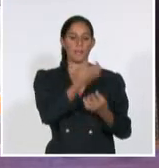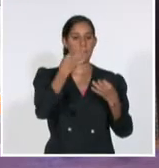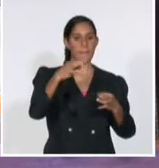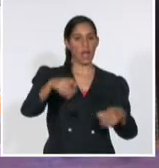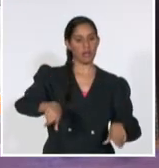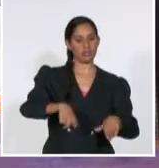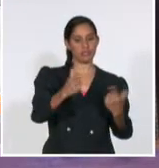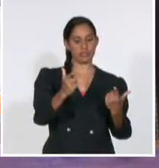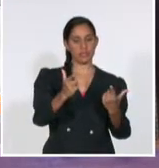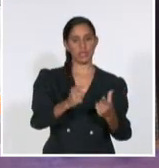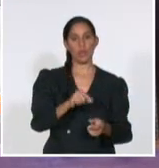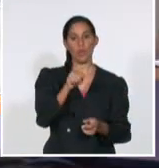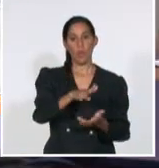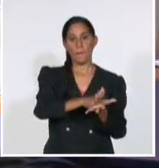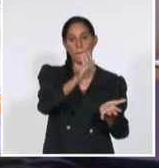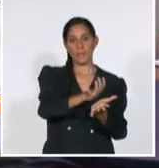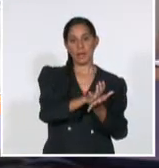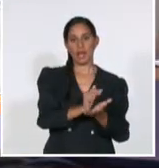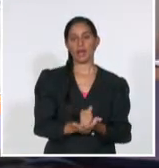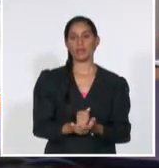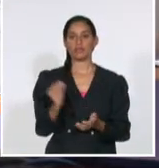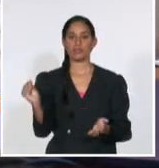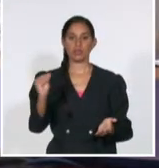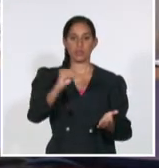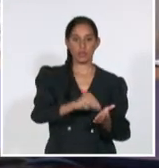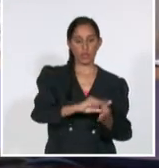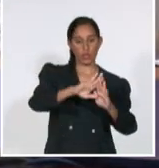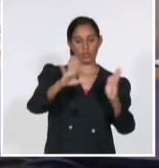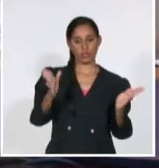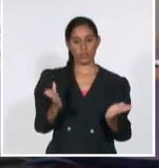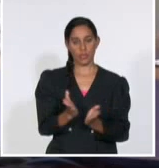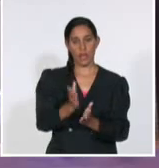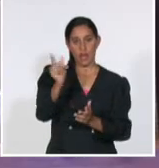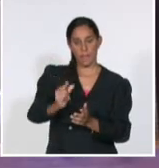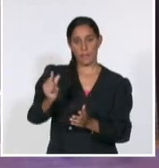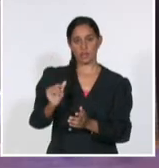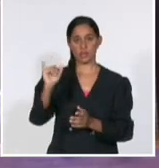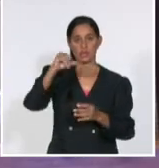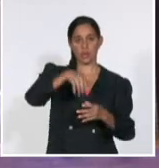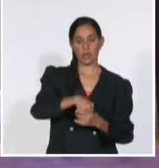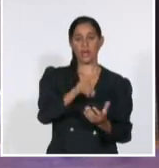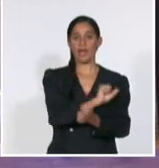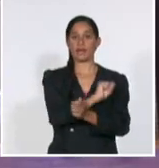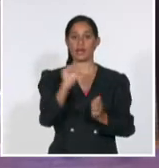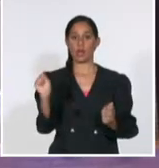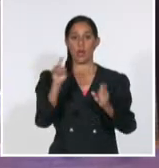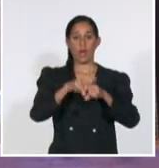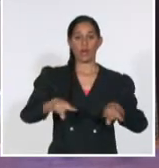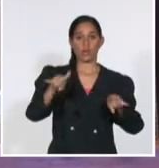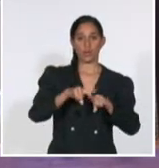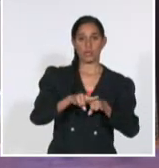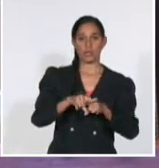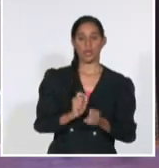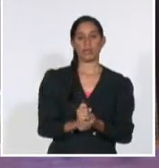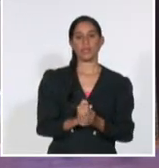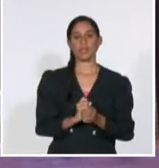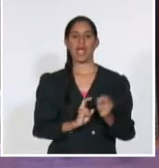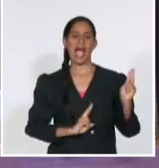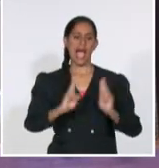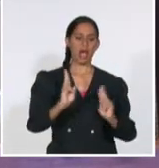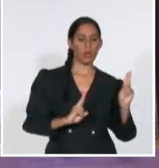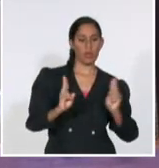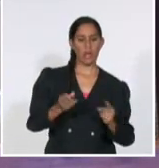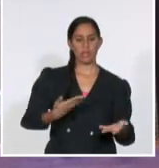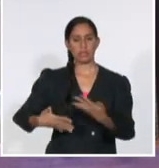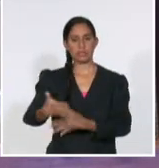tener ubicados al 100% de los graduados y se está haciendo una coordinación en los territorios para, una vez